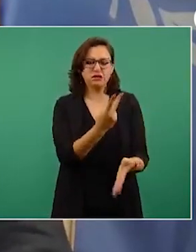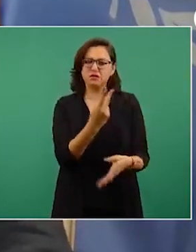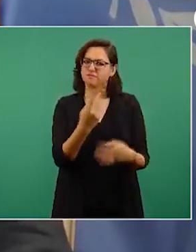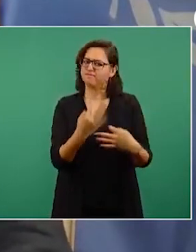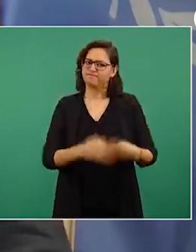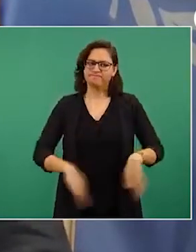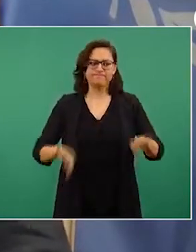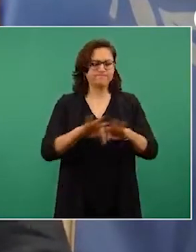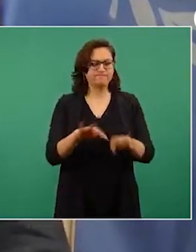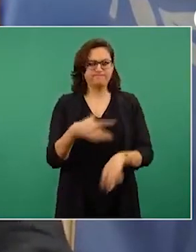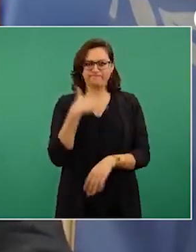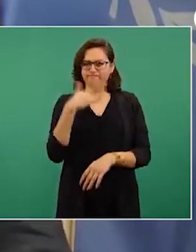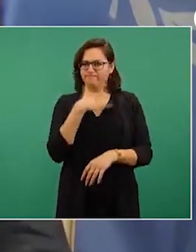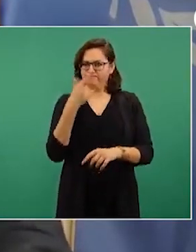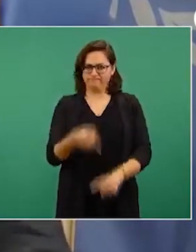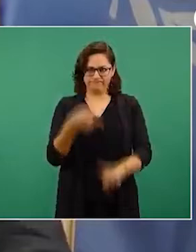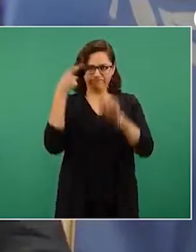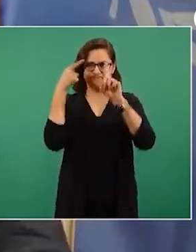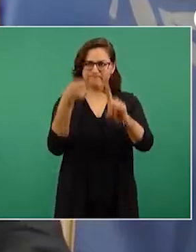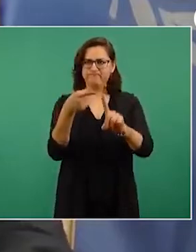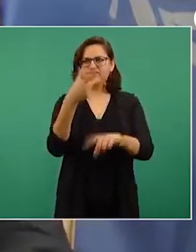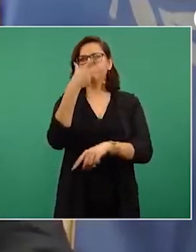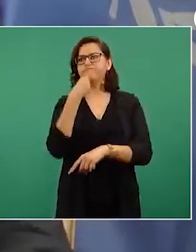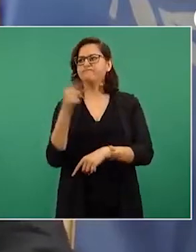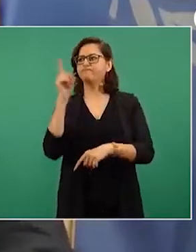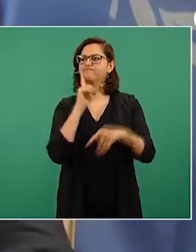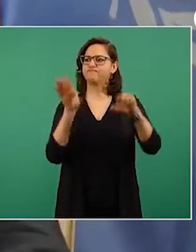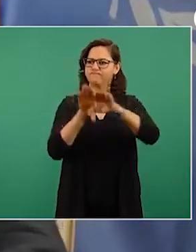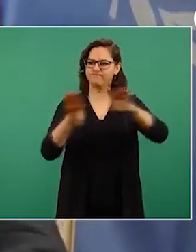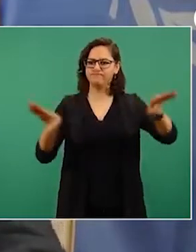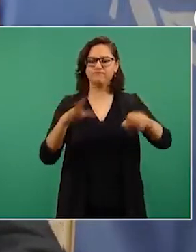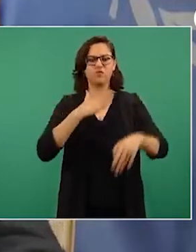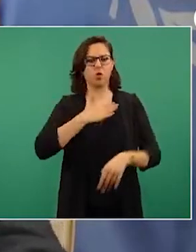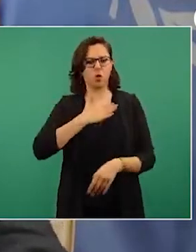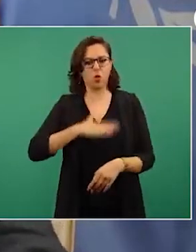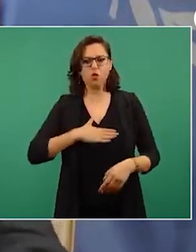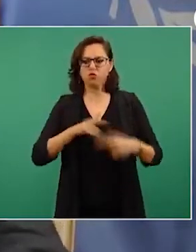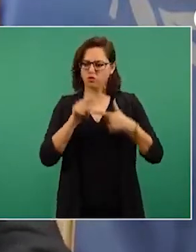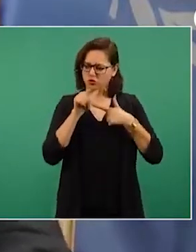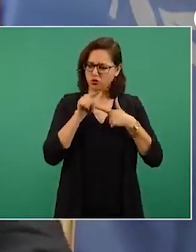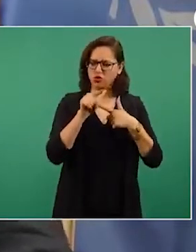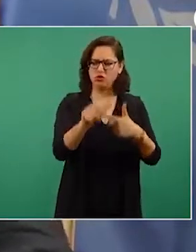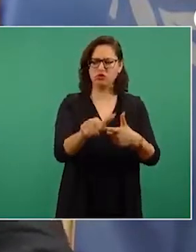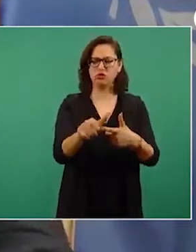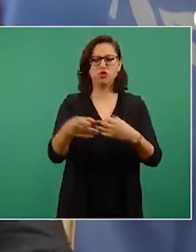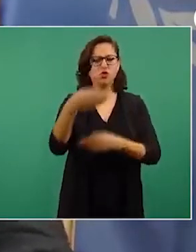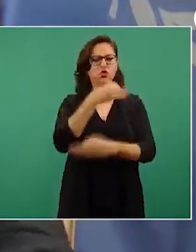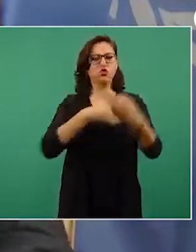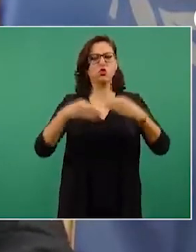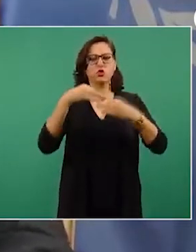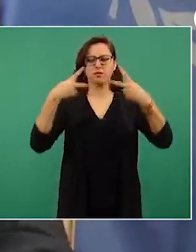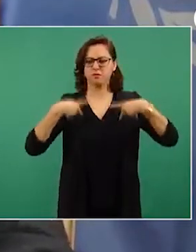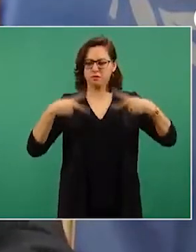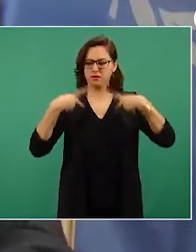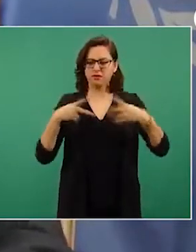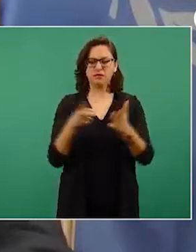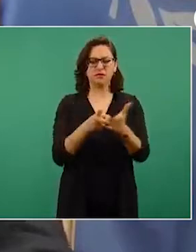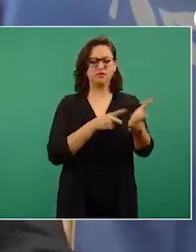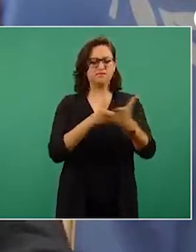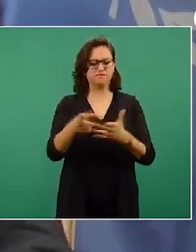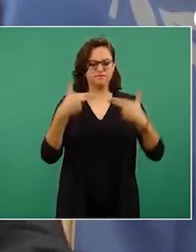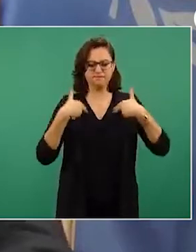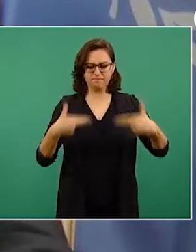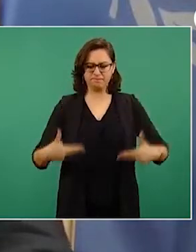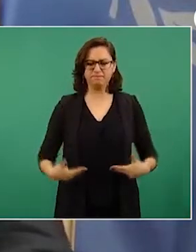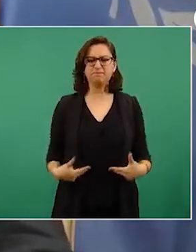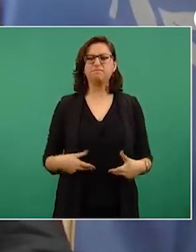nuestra misión de crear un mundo más igualitario, justo y sostenible en el que todas las personas puedan exercer sus derechos humanos